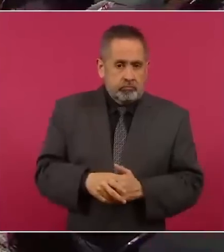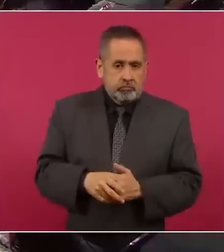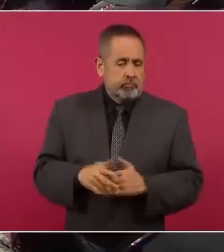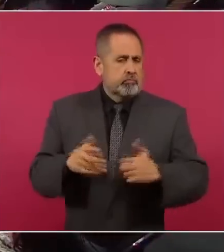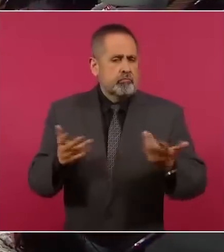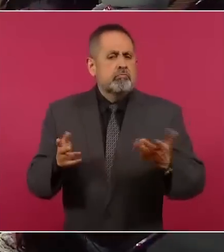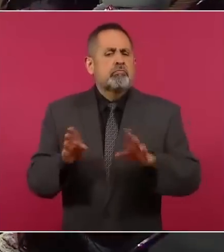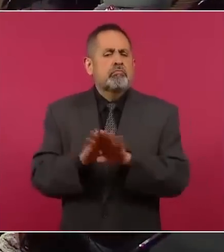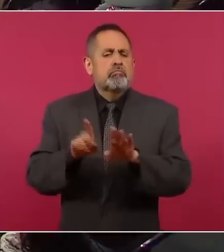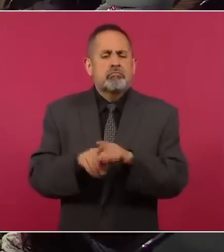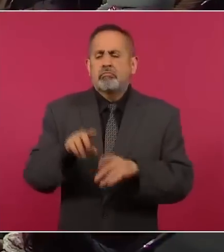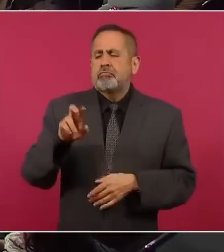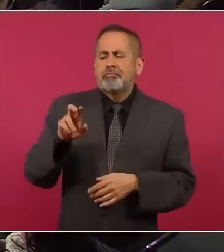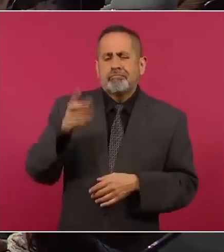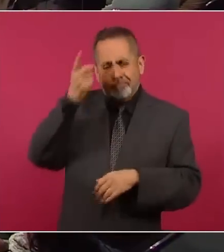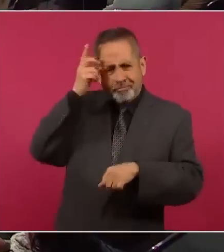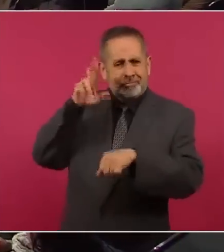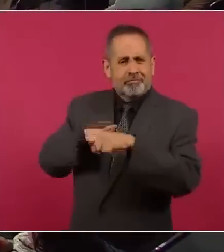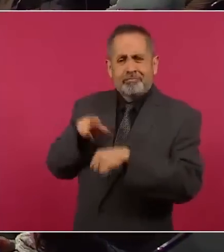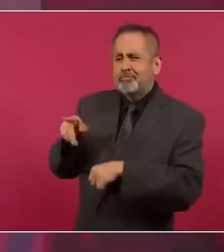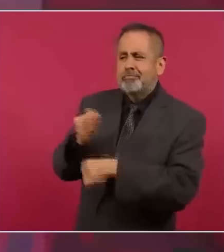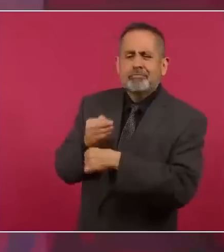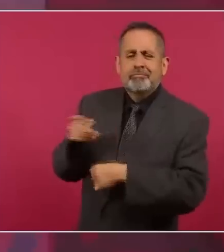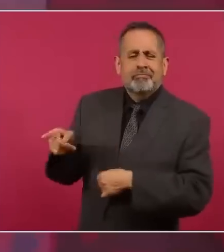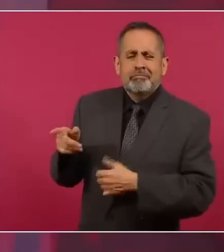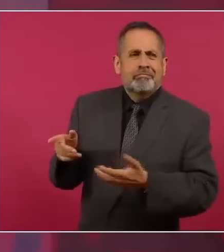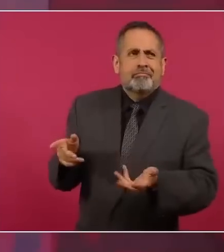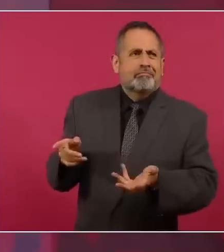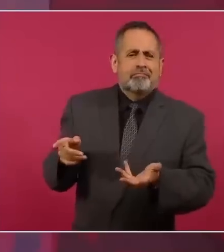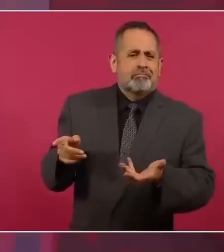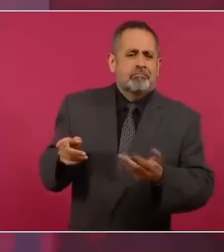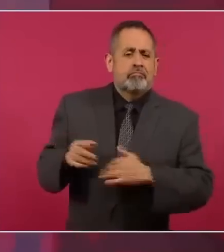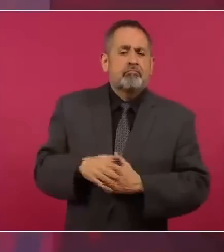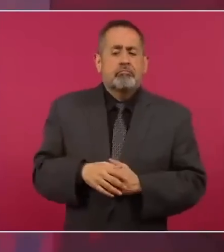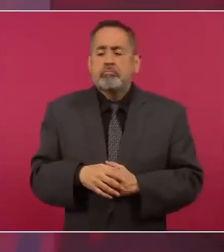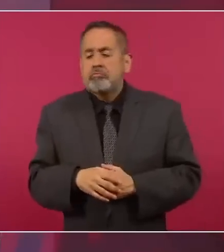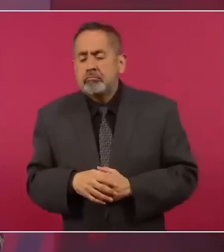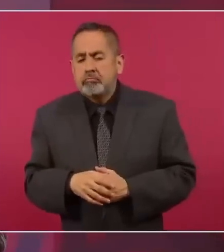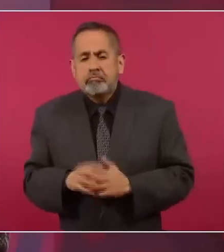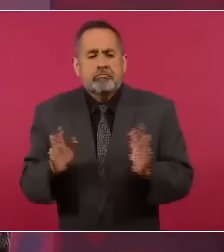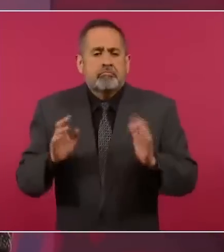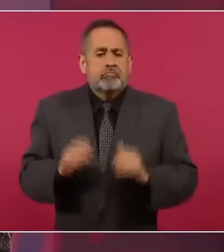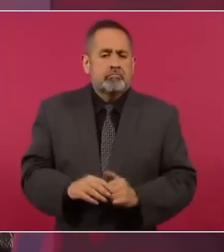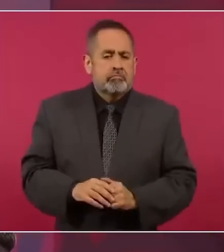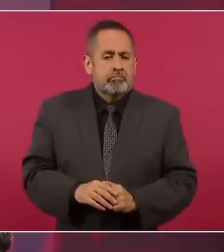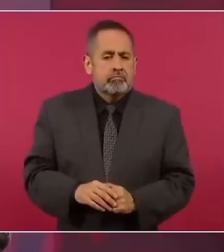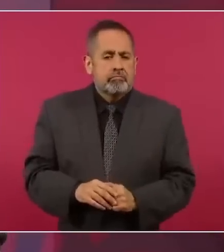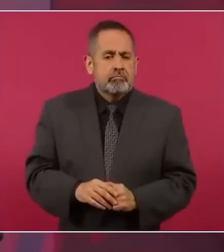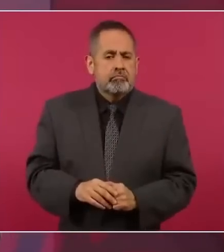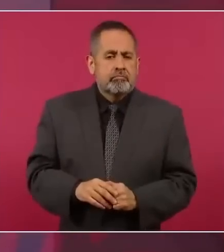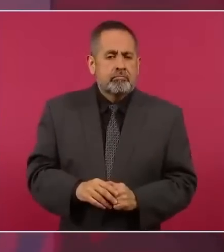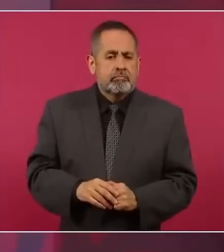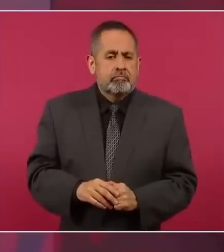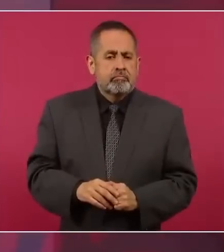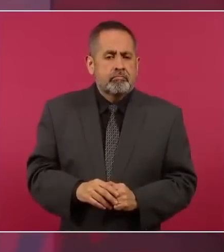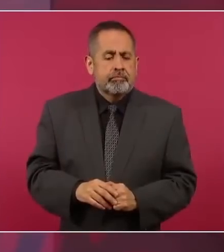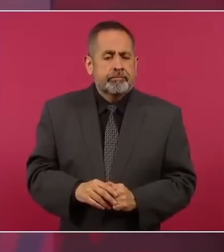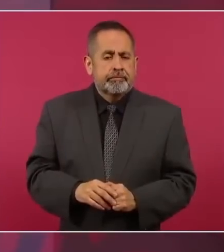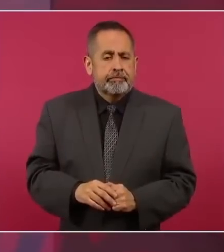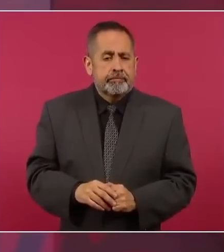manda el asunto